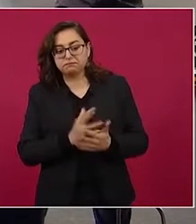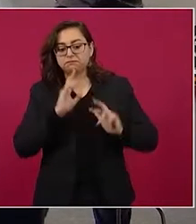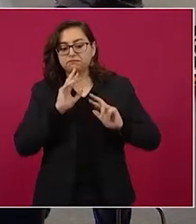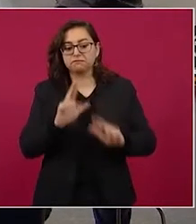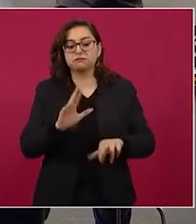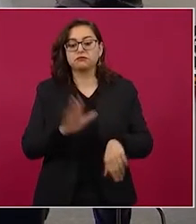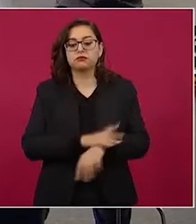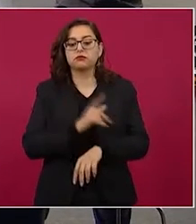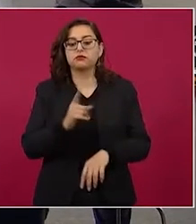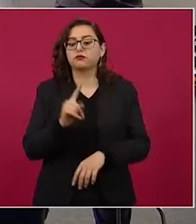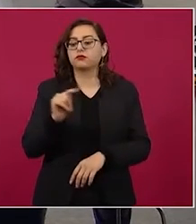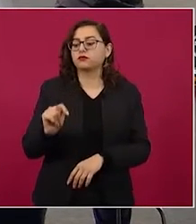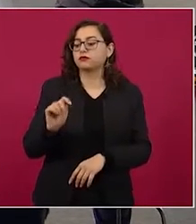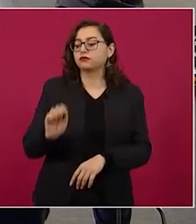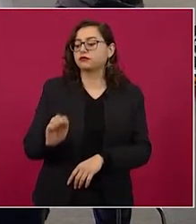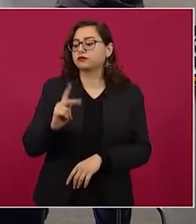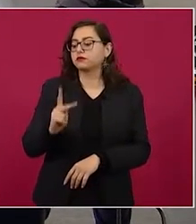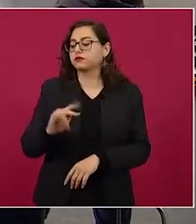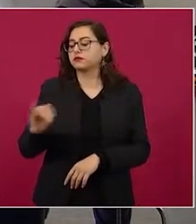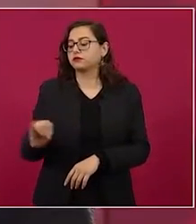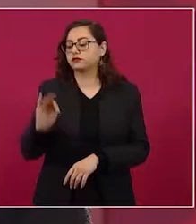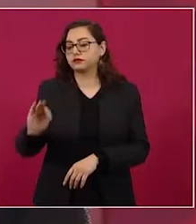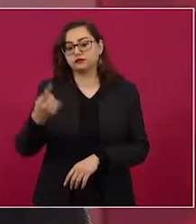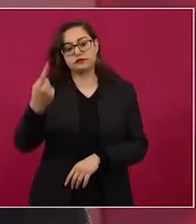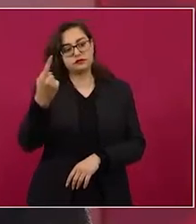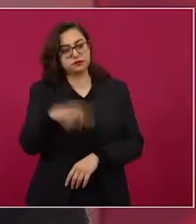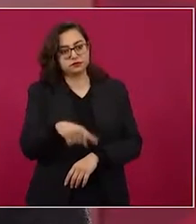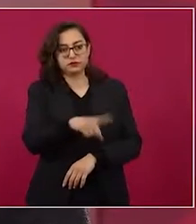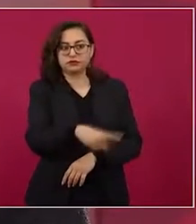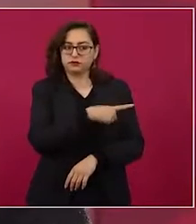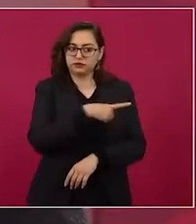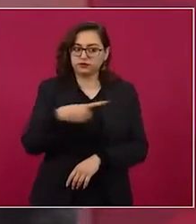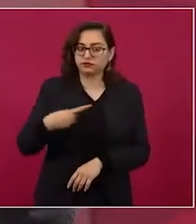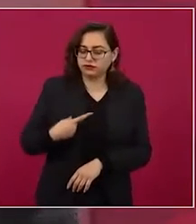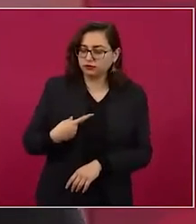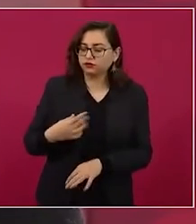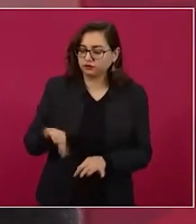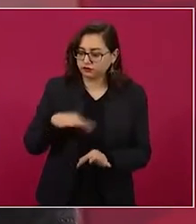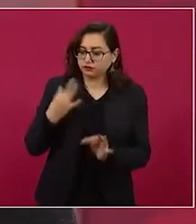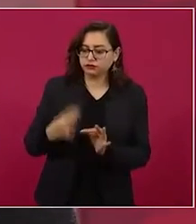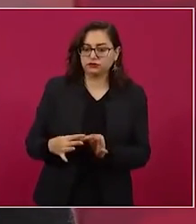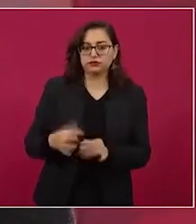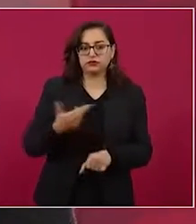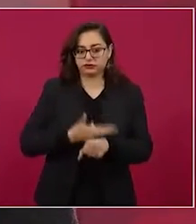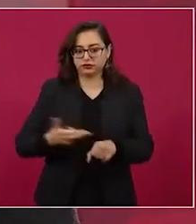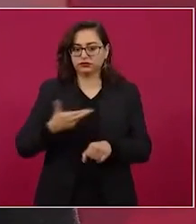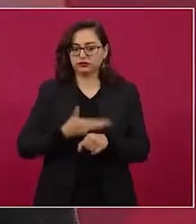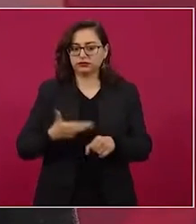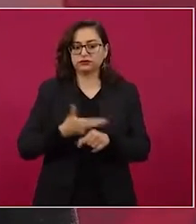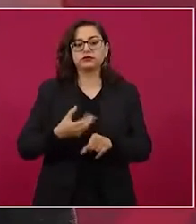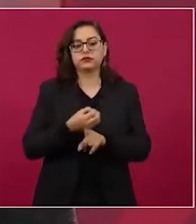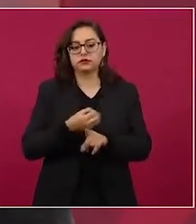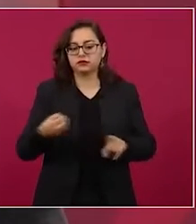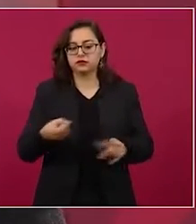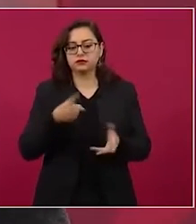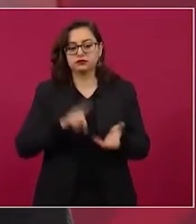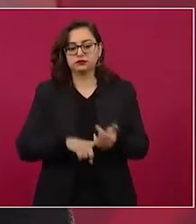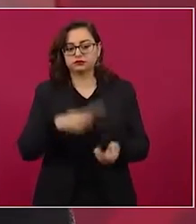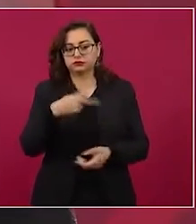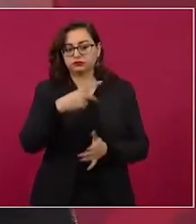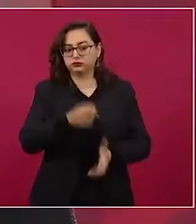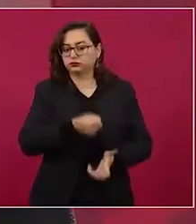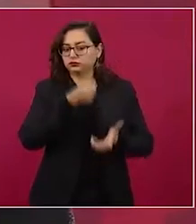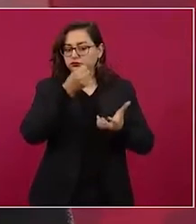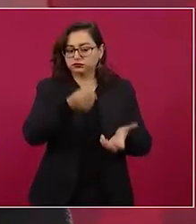mandata el Tribunal Electoral, pues haga los ajustes, las disposiciones presupuestales para